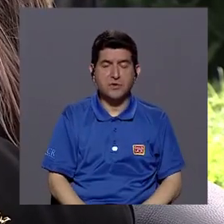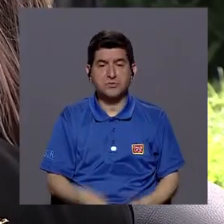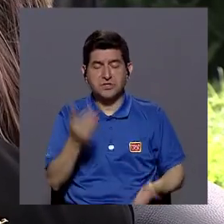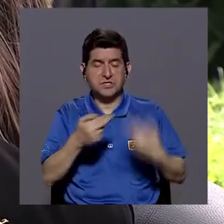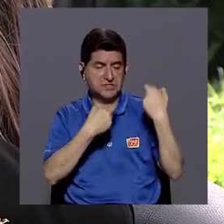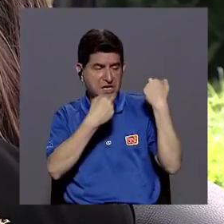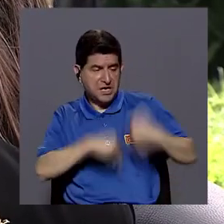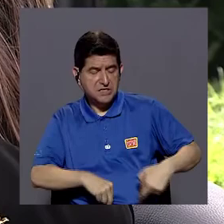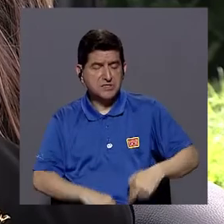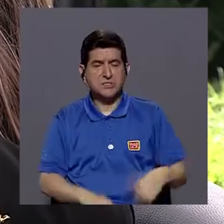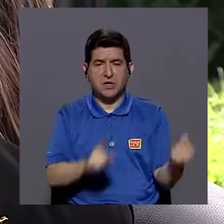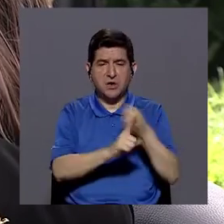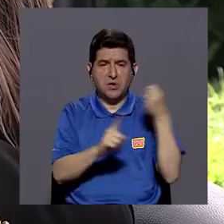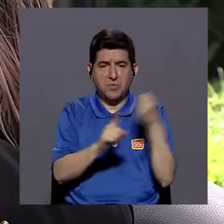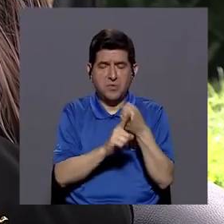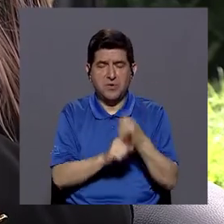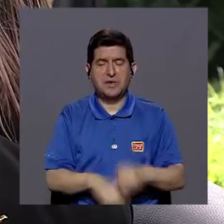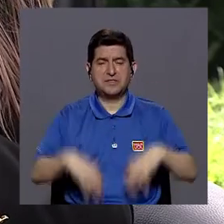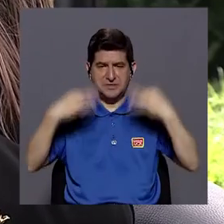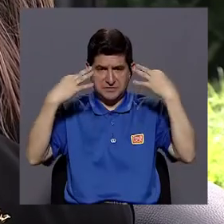negligencia, el maltrato físico,